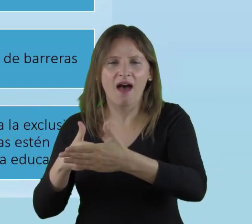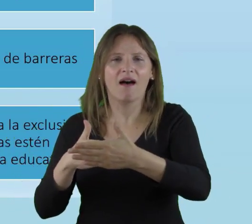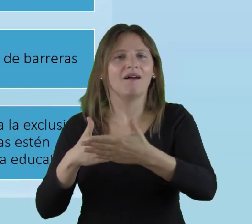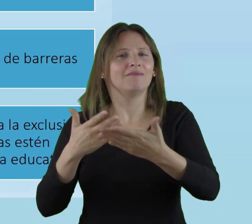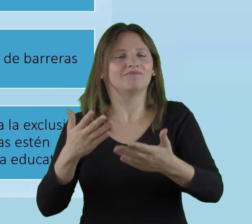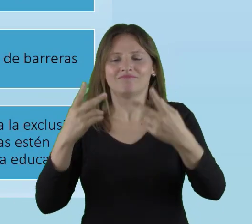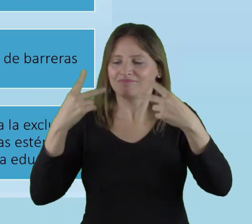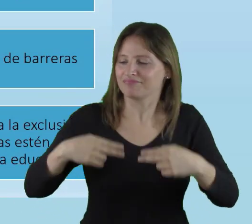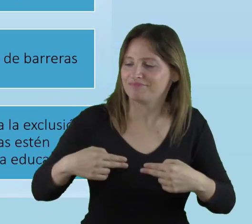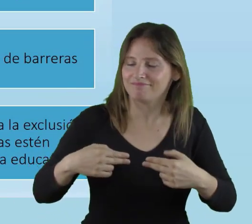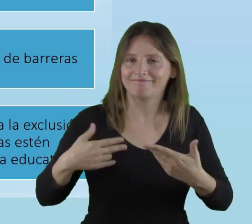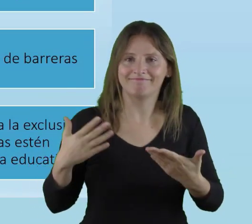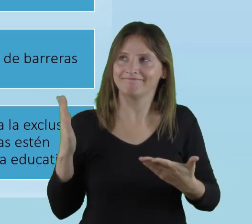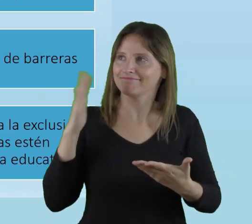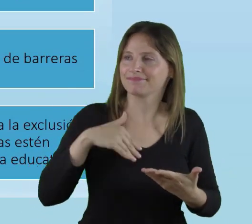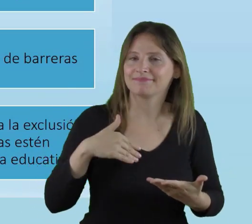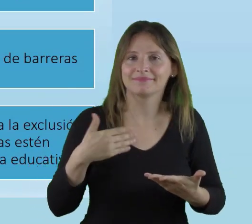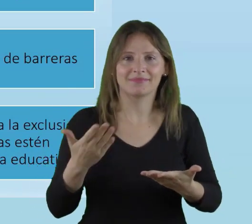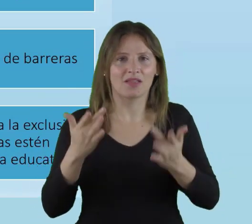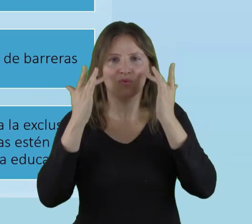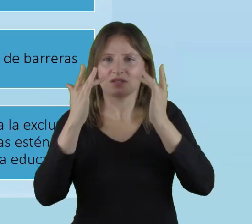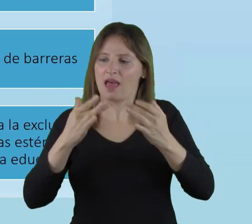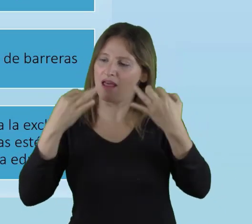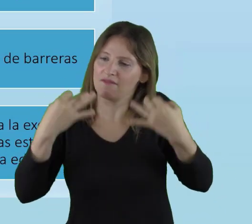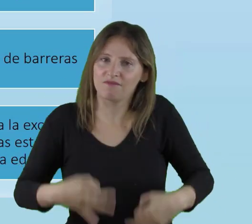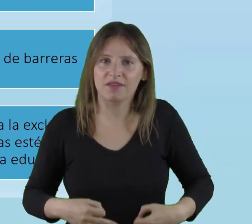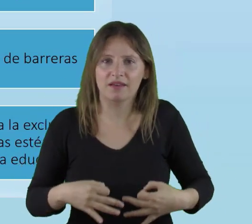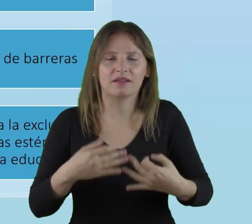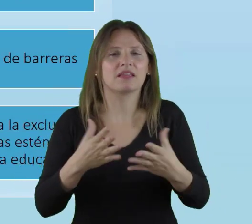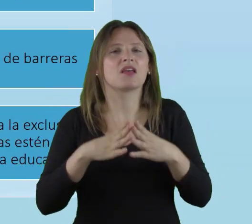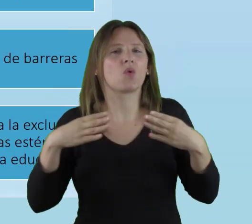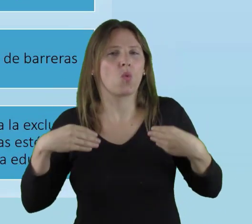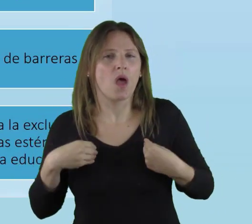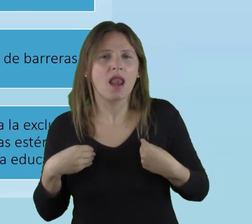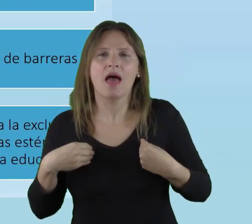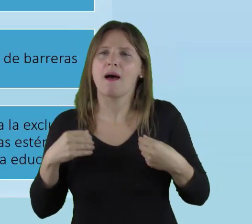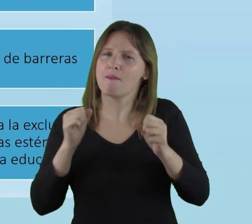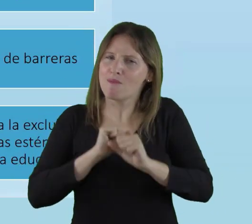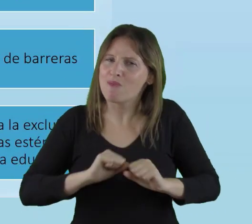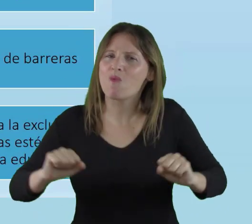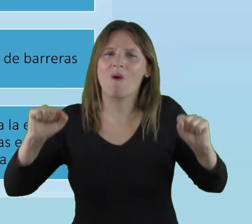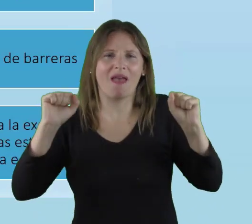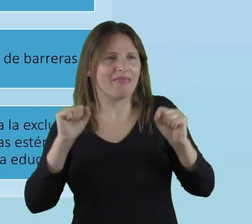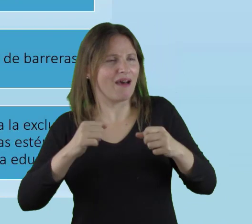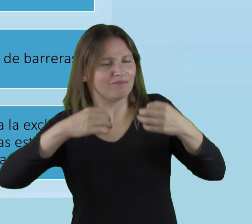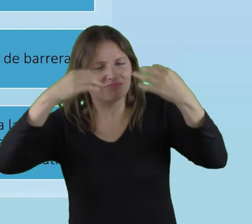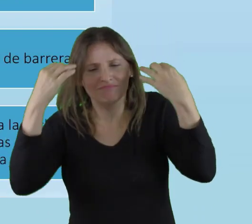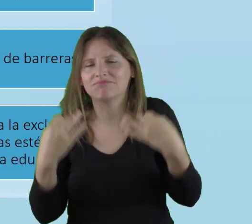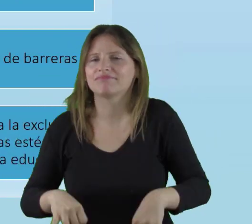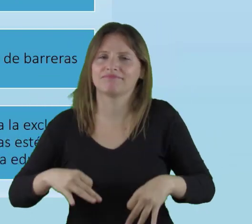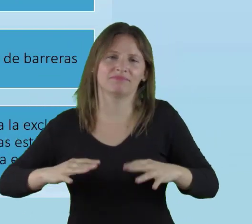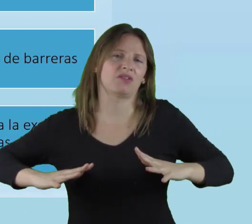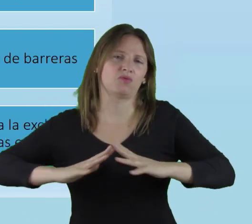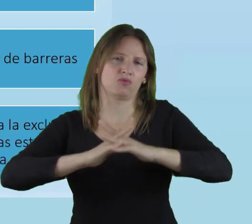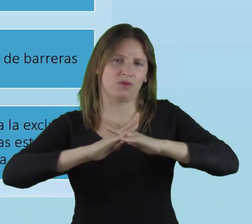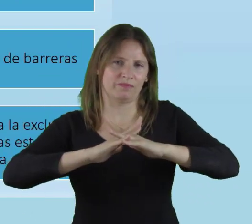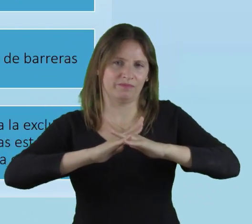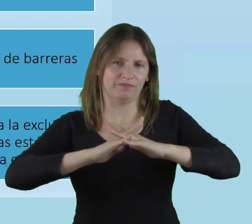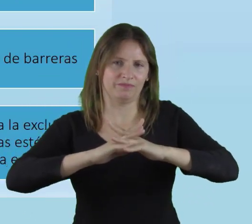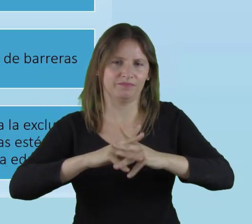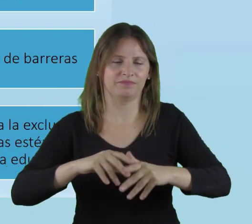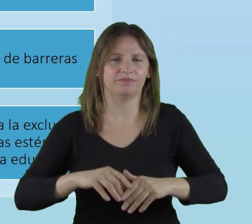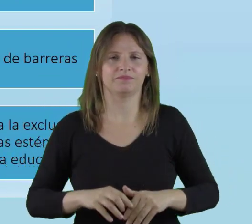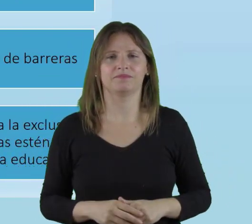son las que nos limitan a tener una educación plena y que las escuelas sean plenamente inclusivas.